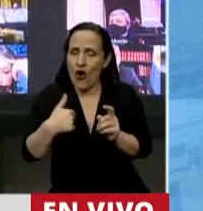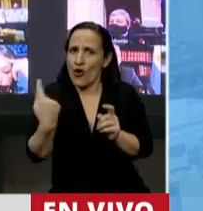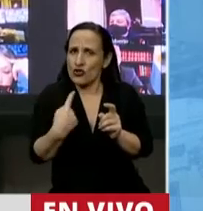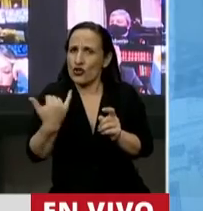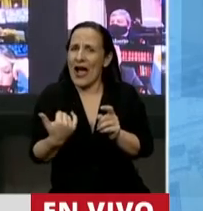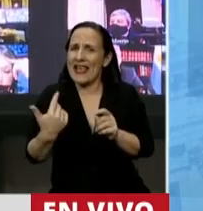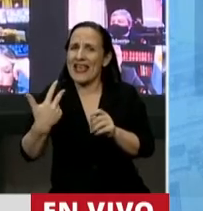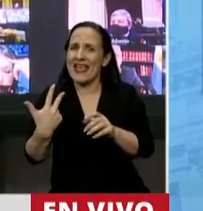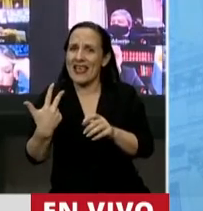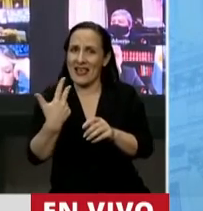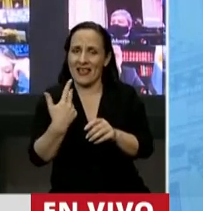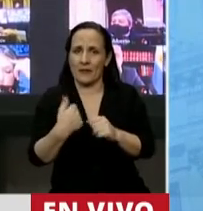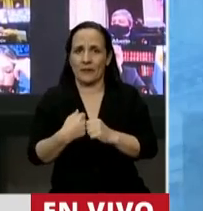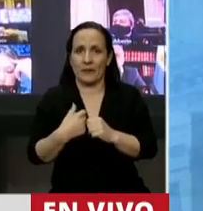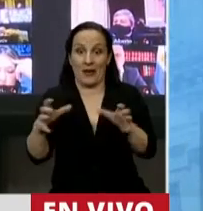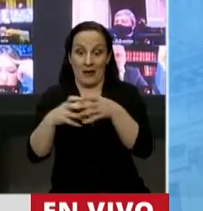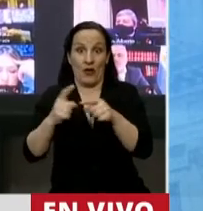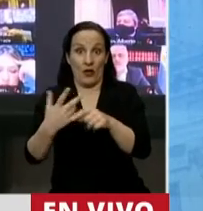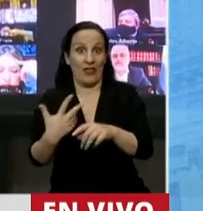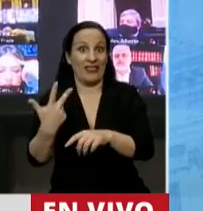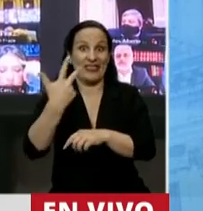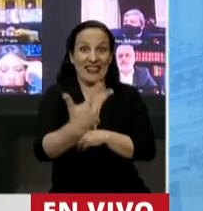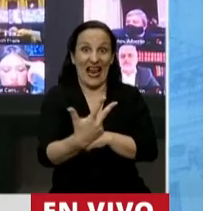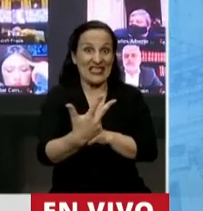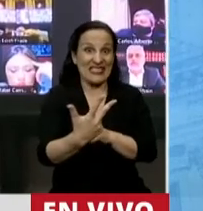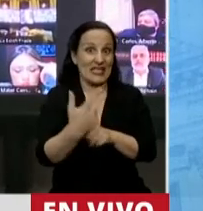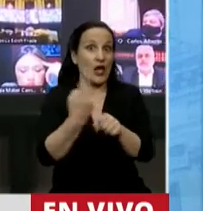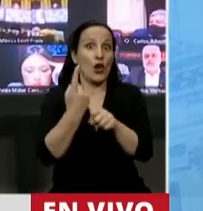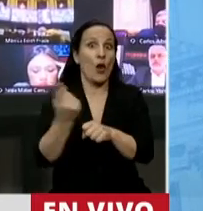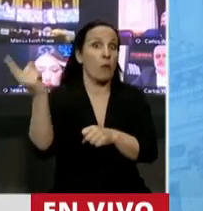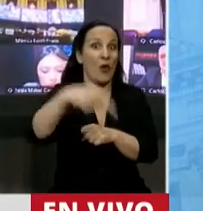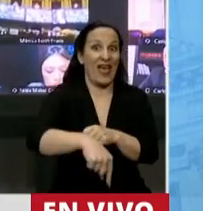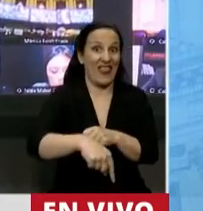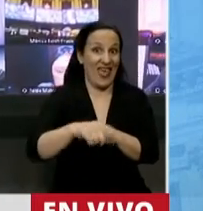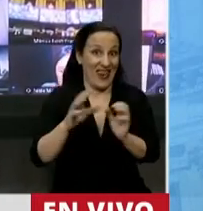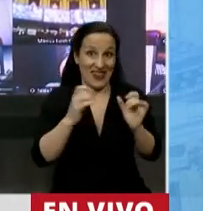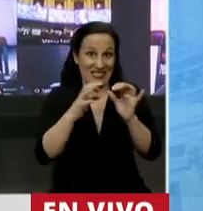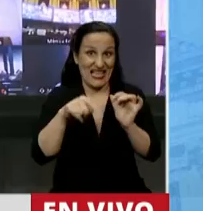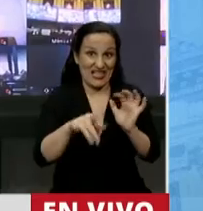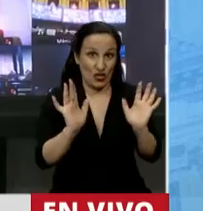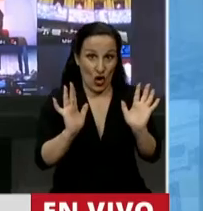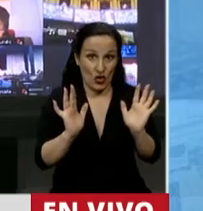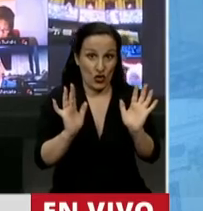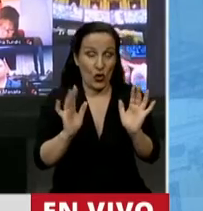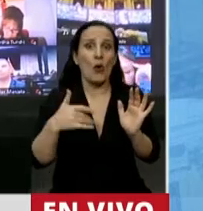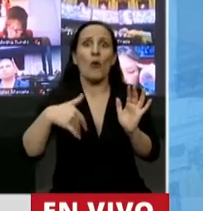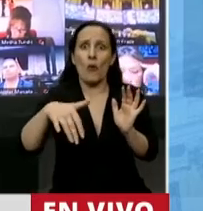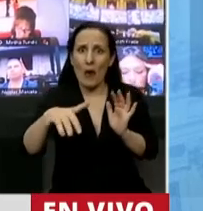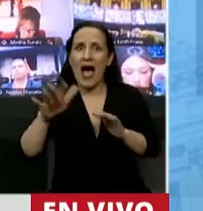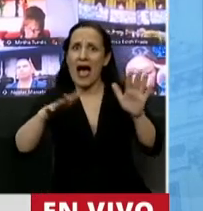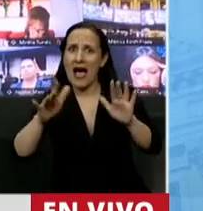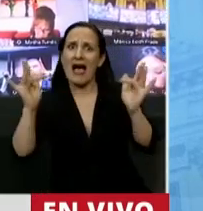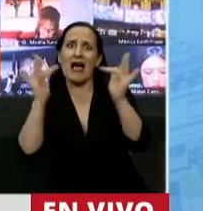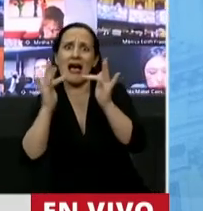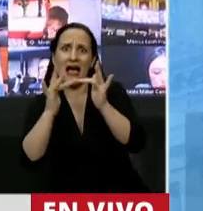3 integrantes de nuestro bloque que no pueden asistir a esta sesión y que van a estar en algunos casos